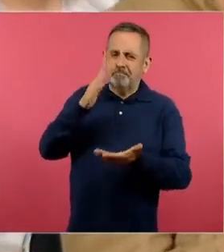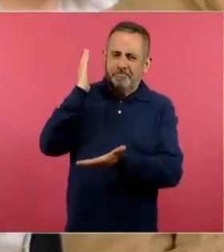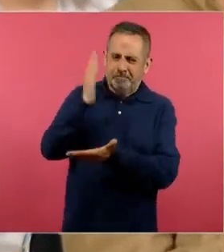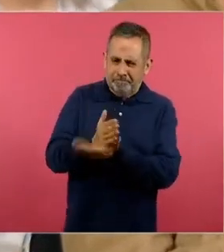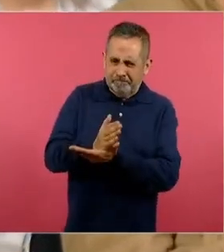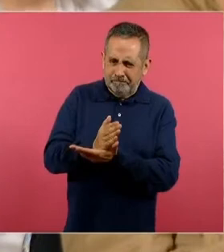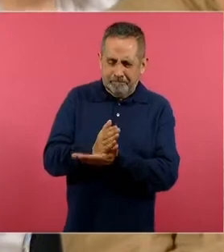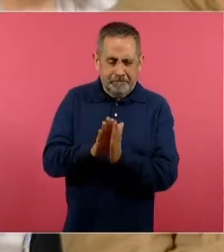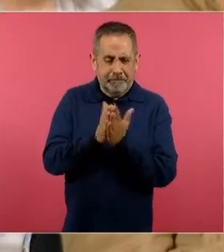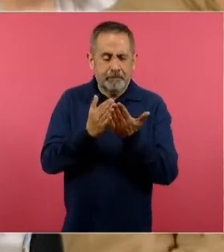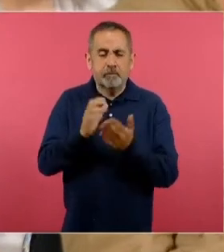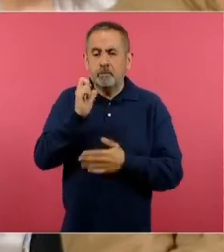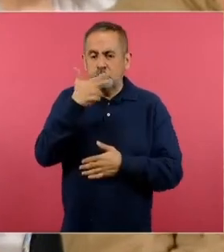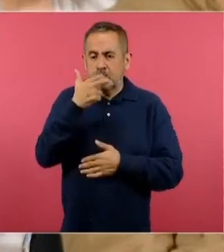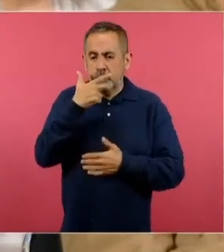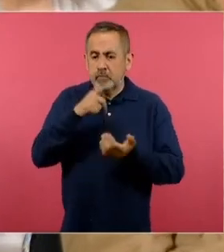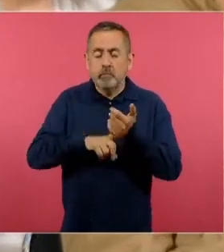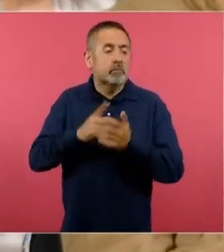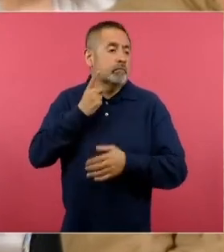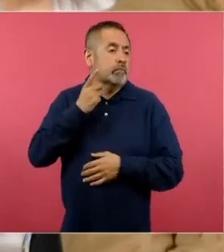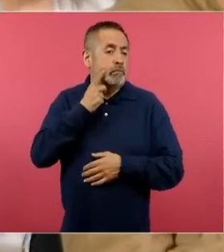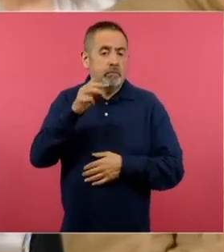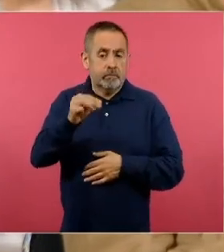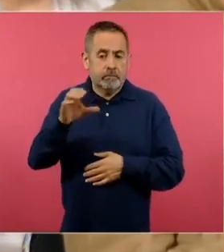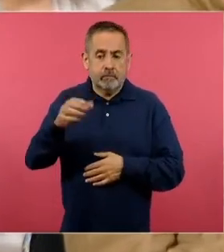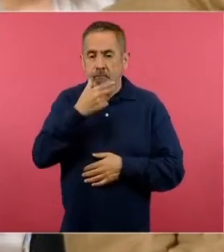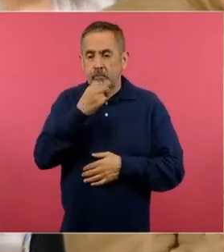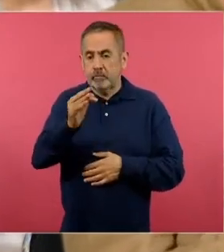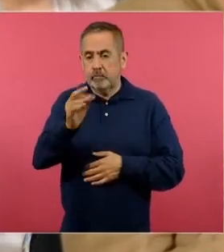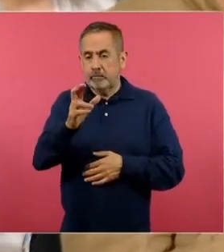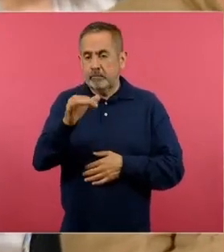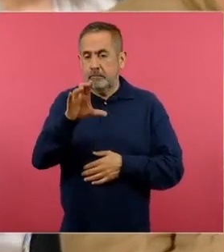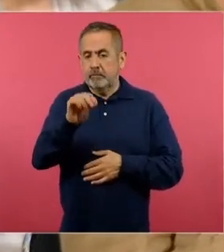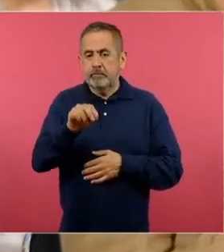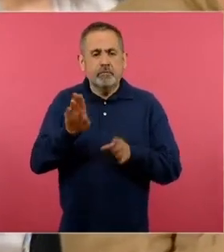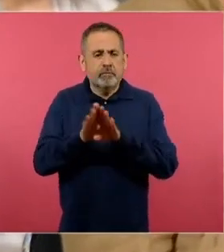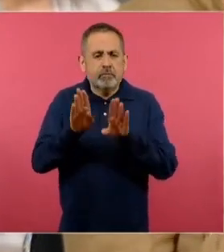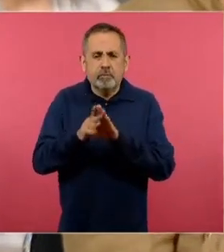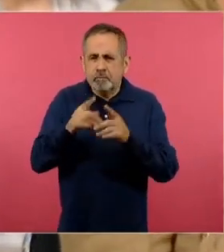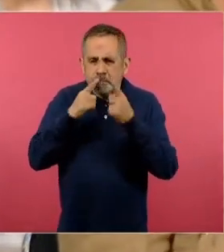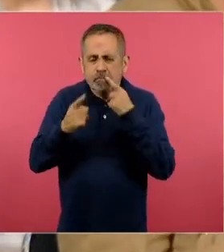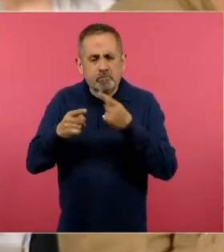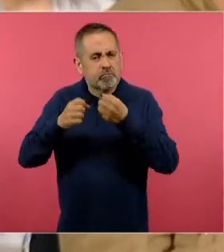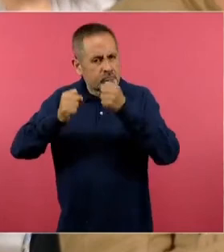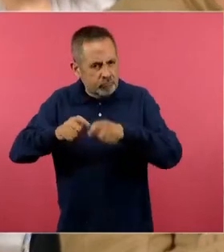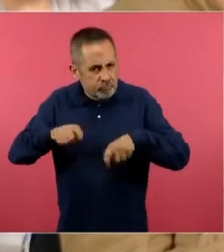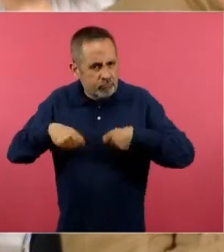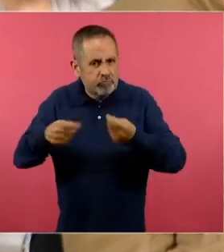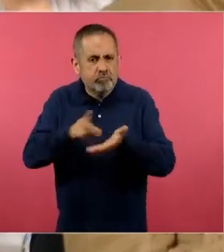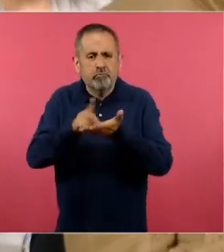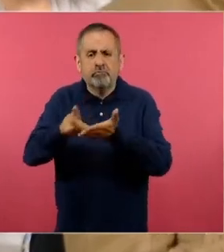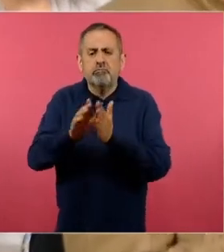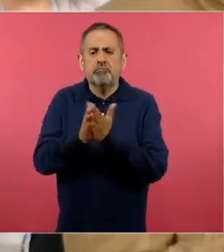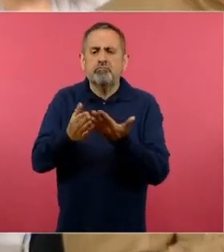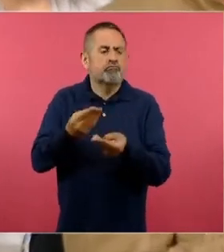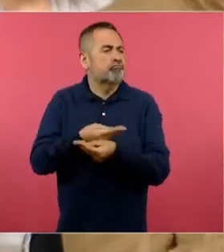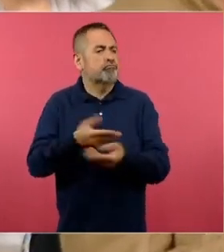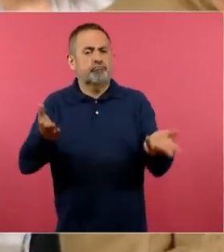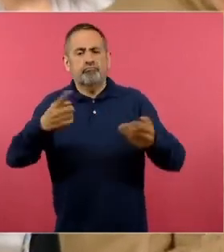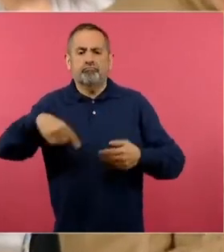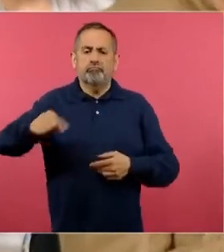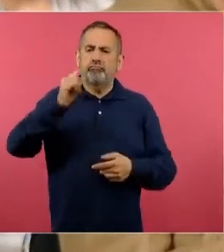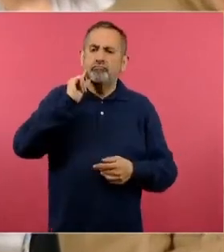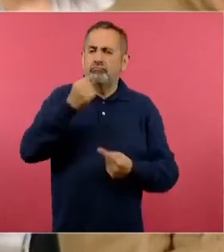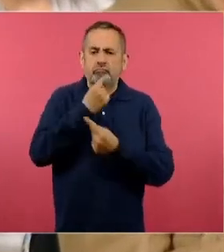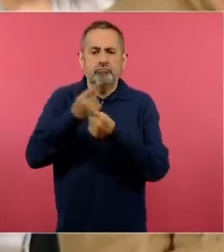se obtuvo el día de ayer por el diputado de Movimiento Ciudadano Francisco Sánchez cómo es que se garantizará el derecho a obtener los libros de texto para las